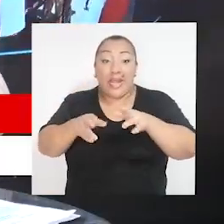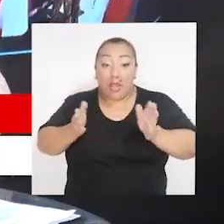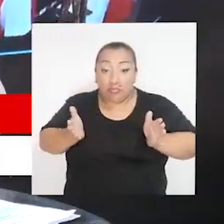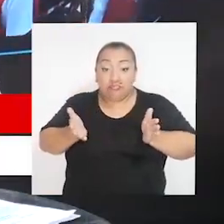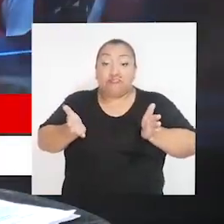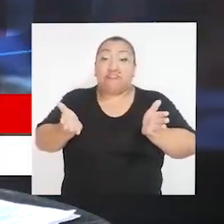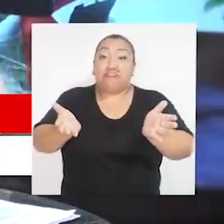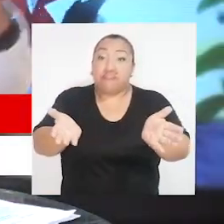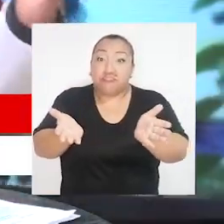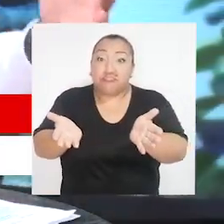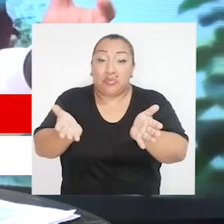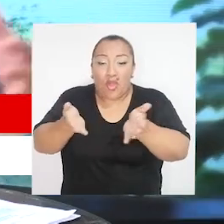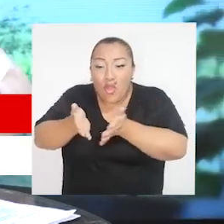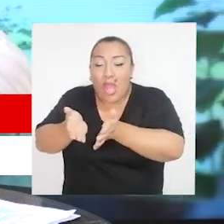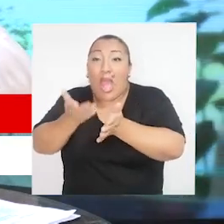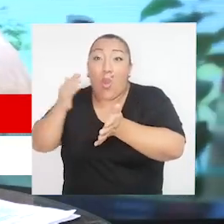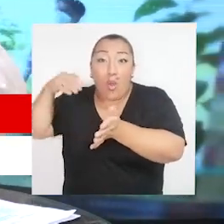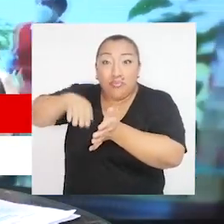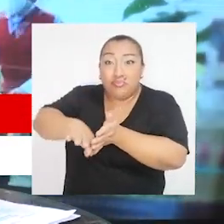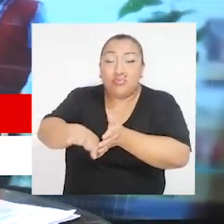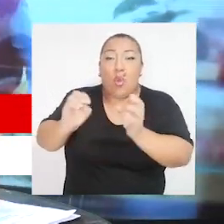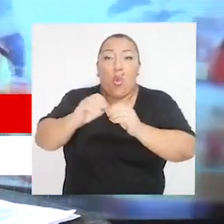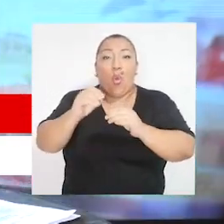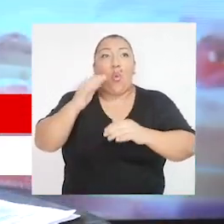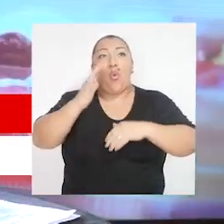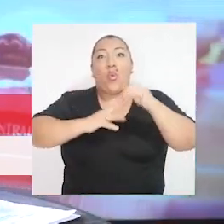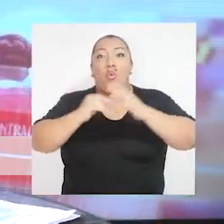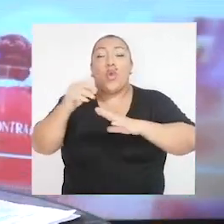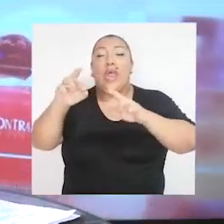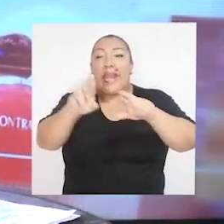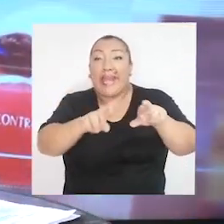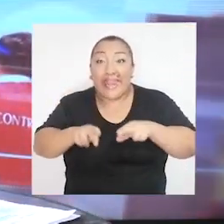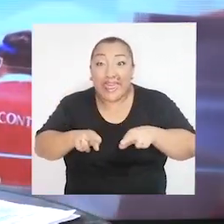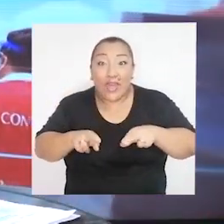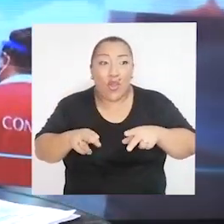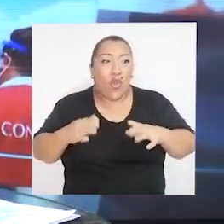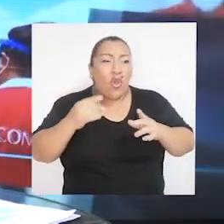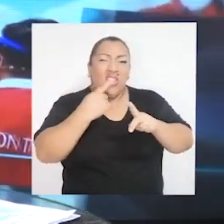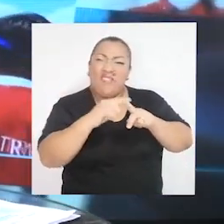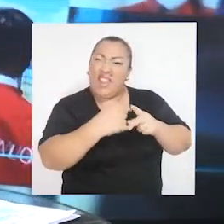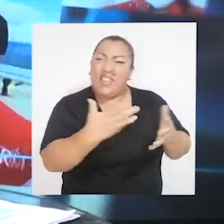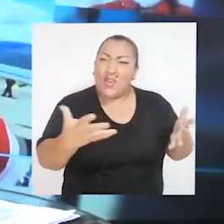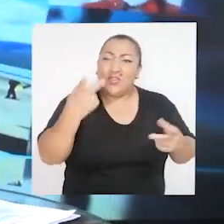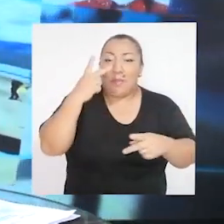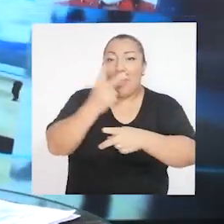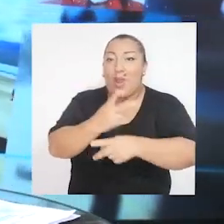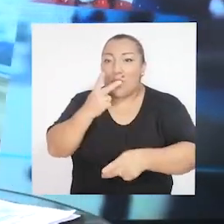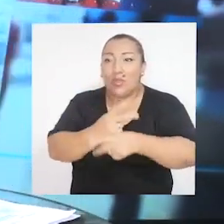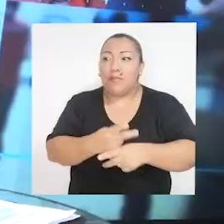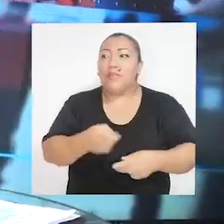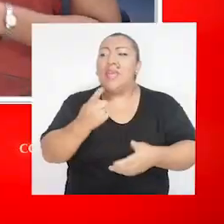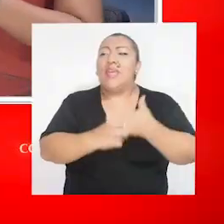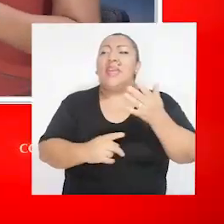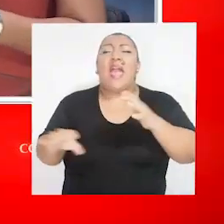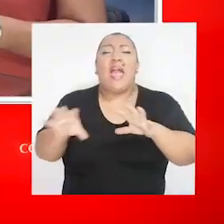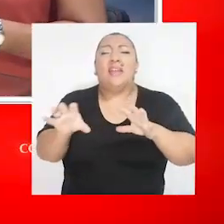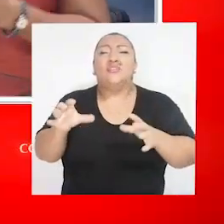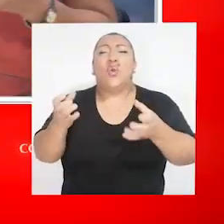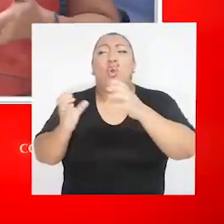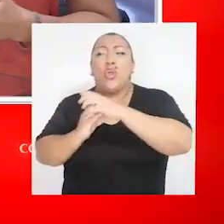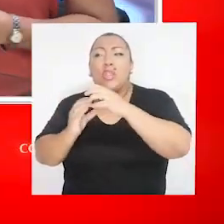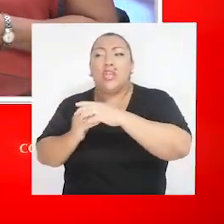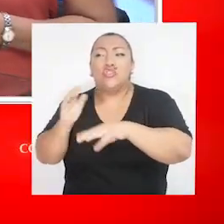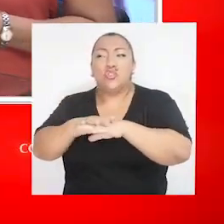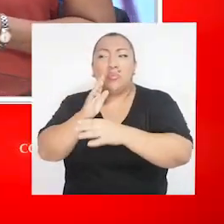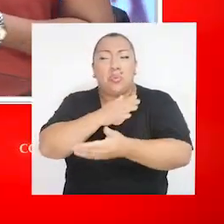ribereñas, muros de contención, cunetas y demás actividades, proyectos, programas necesarios para la prevención. ¿Y qué acciones